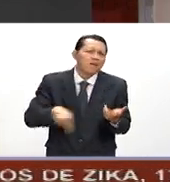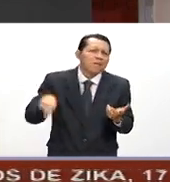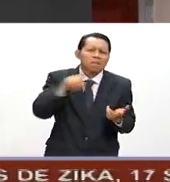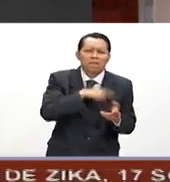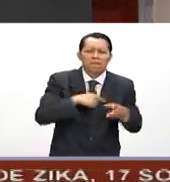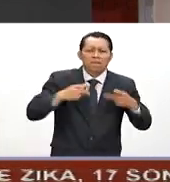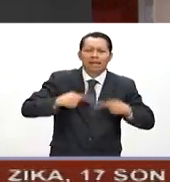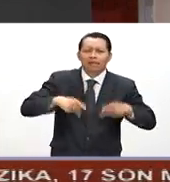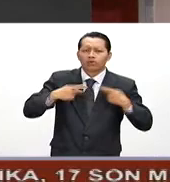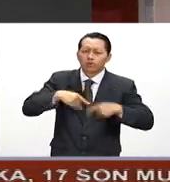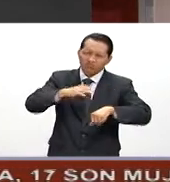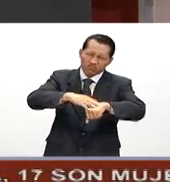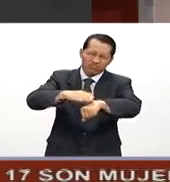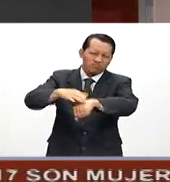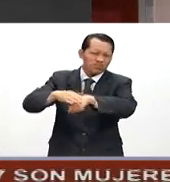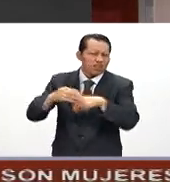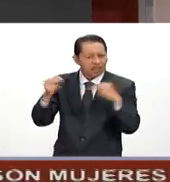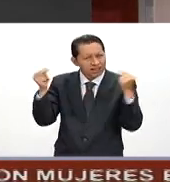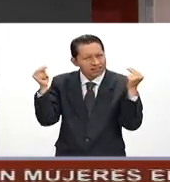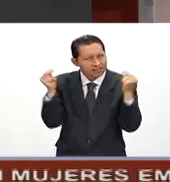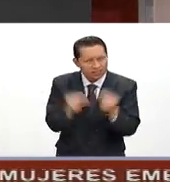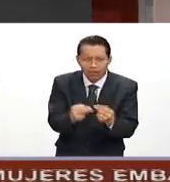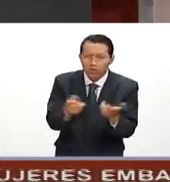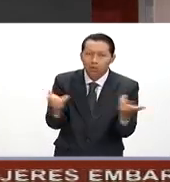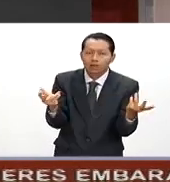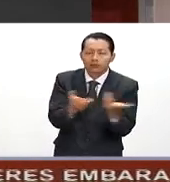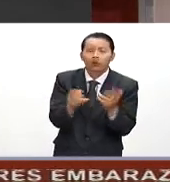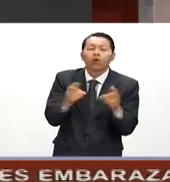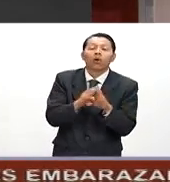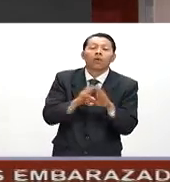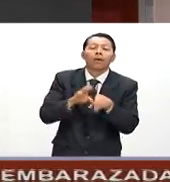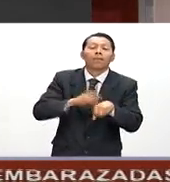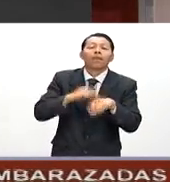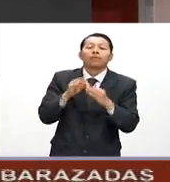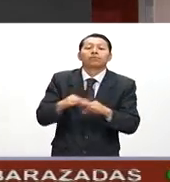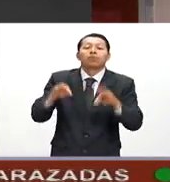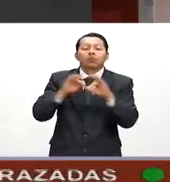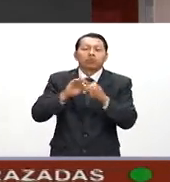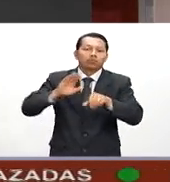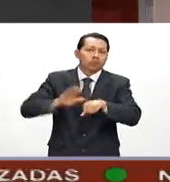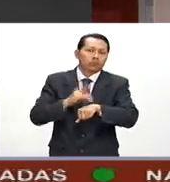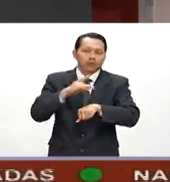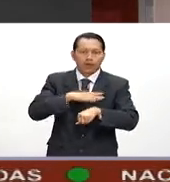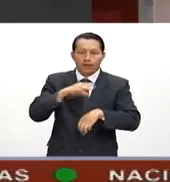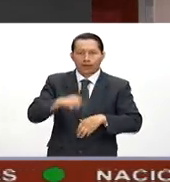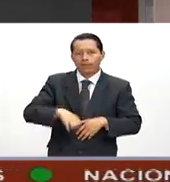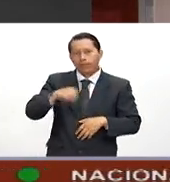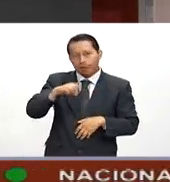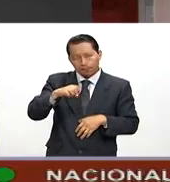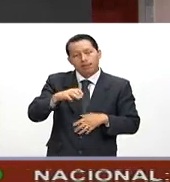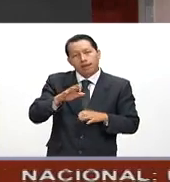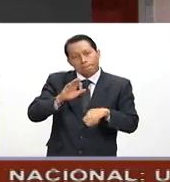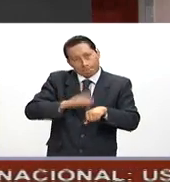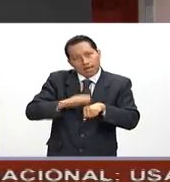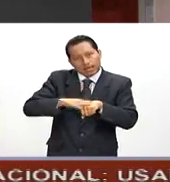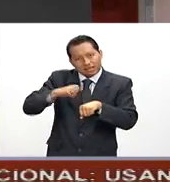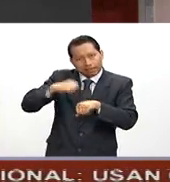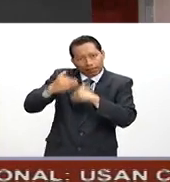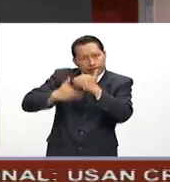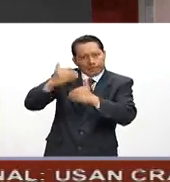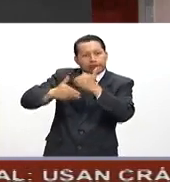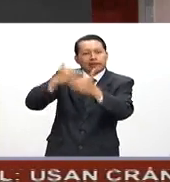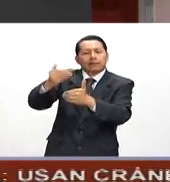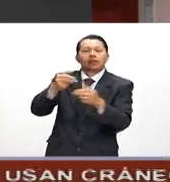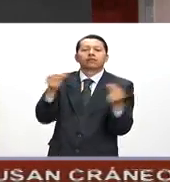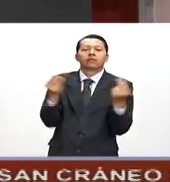la necesidad de que es importante hacerlo, sobre todo cuando estamos en una edad avanzada y necesitamos tener